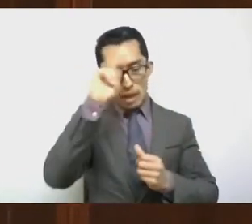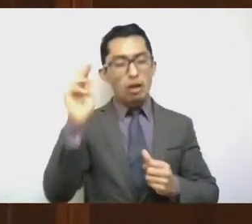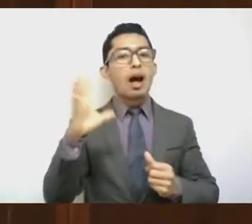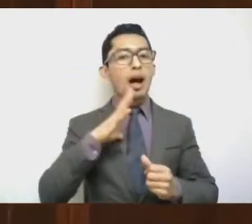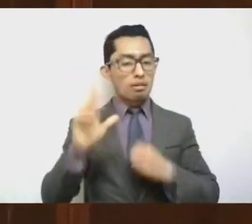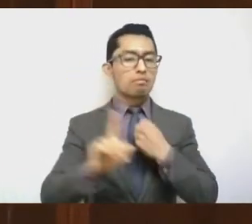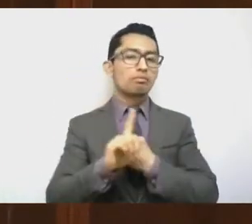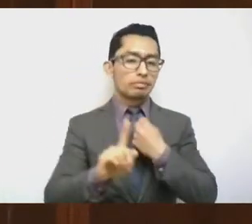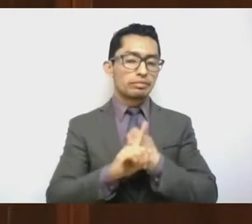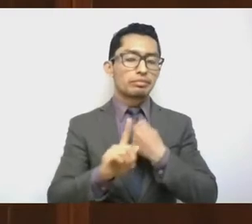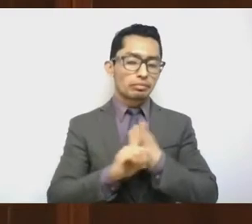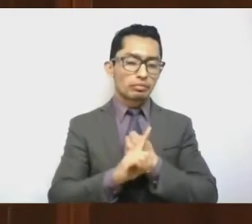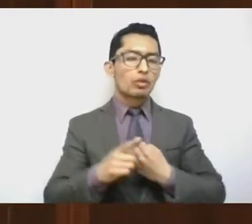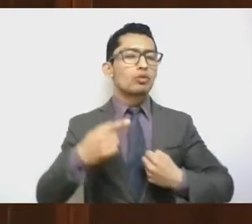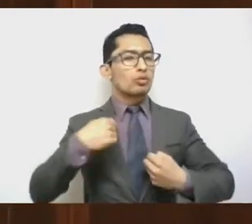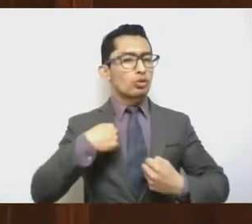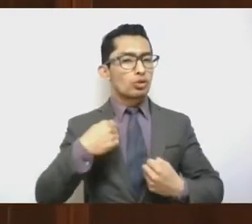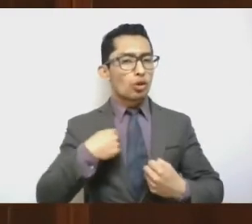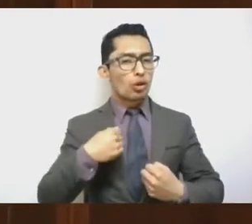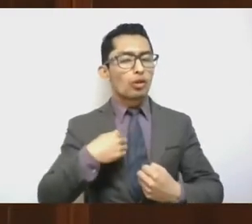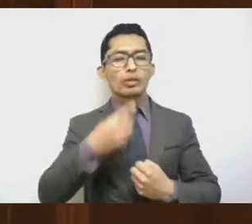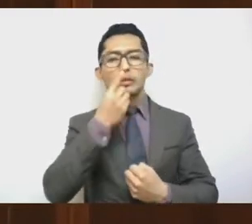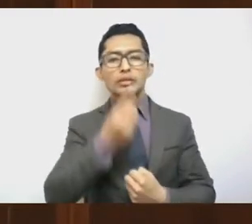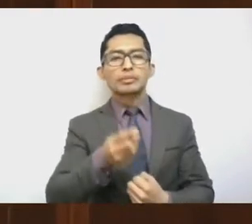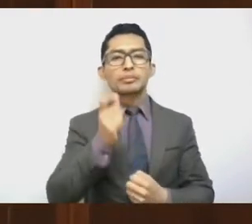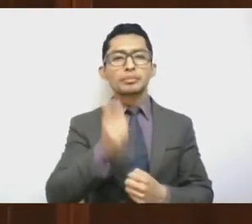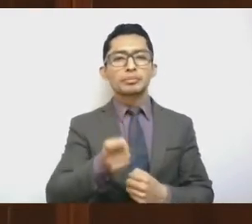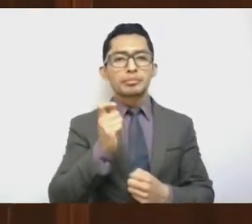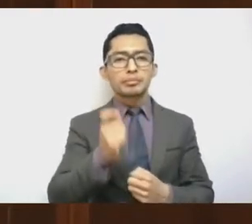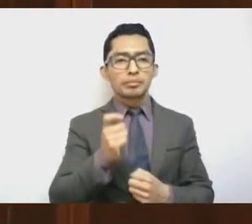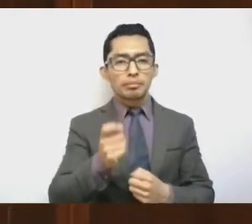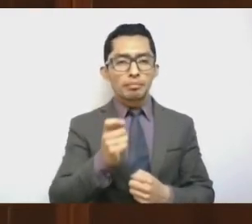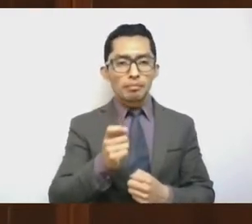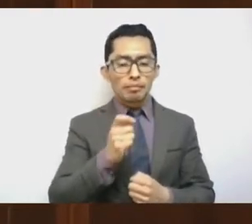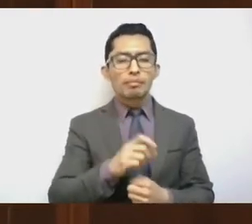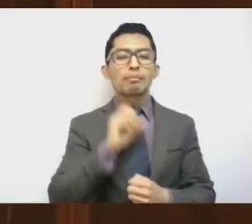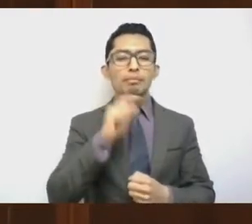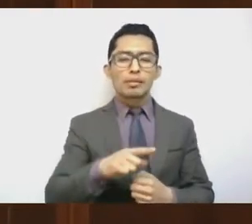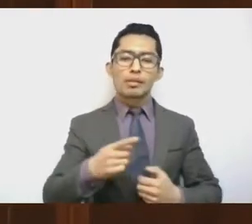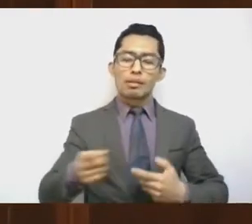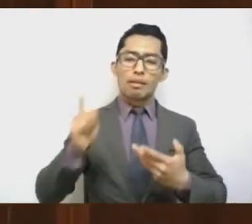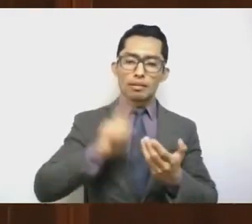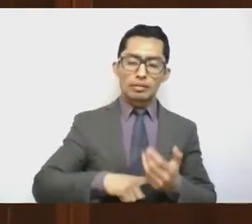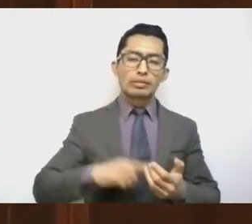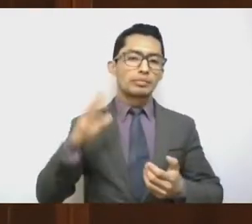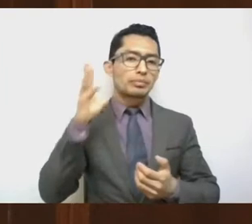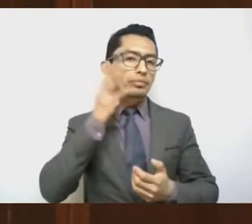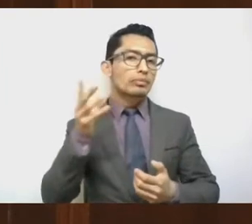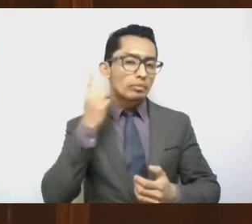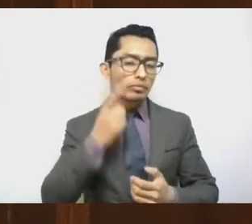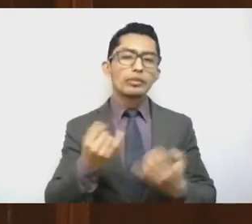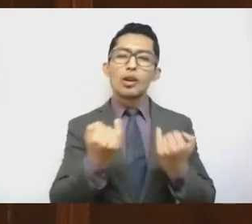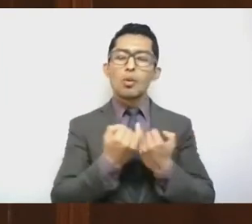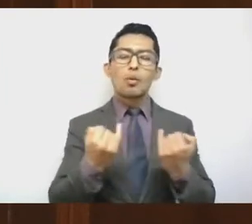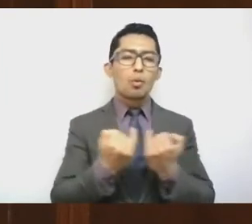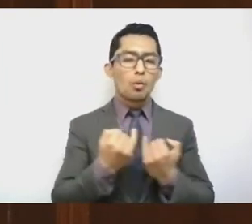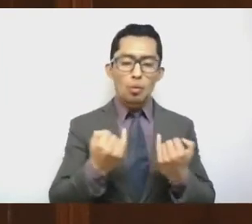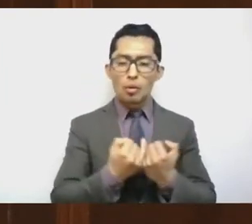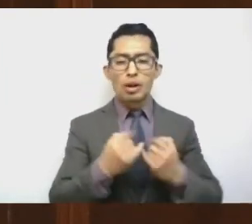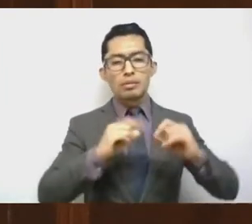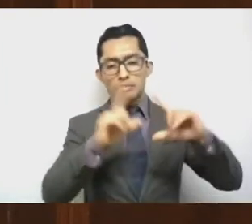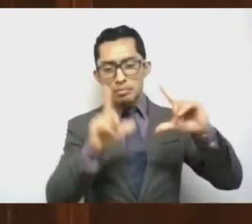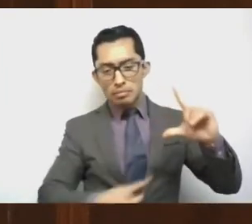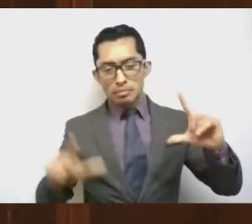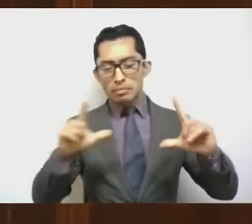Yo partiría de que lo que aquí, como en todos los congresos del Estado, en todas las instancias de la participación